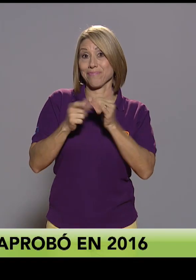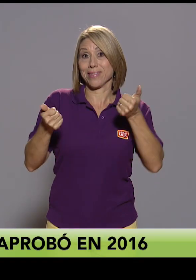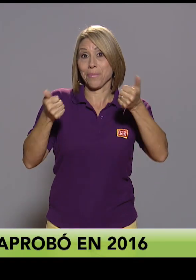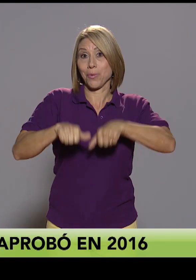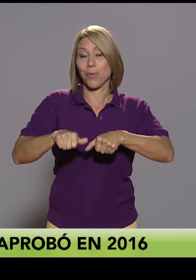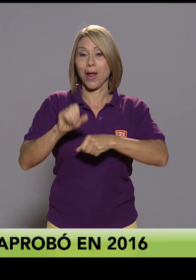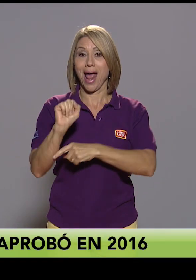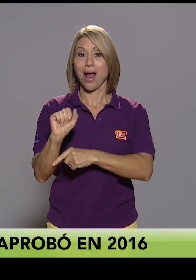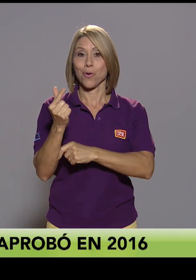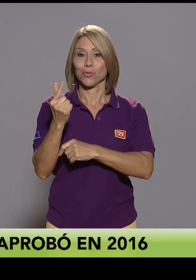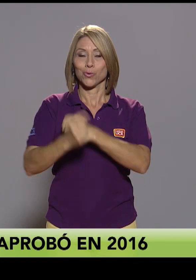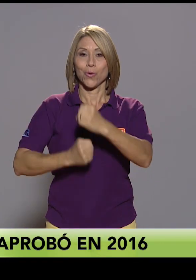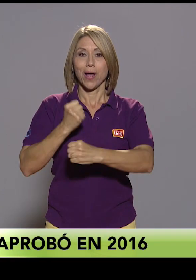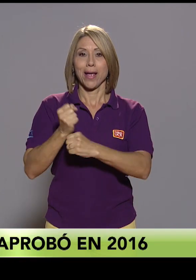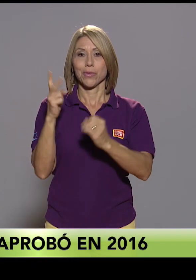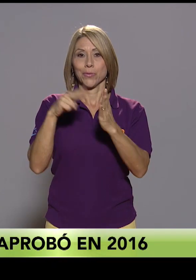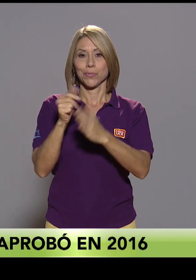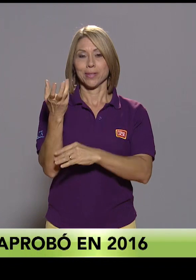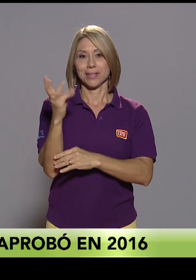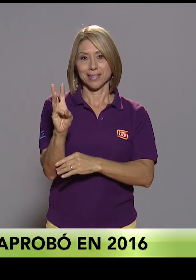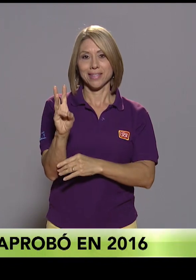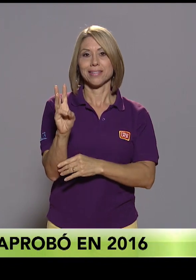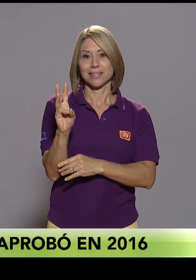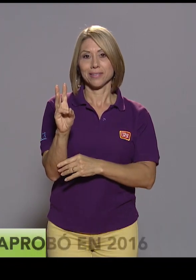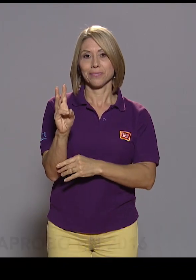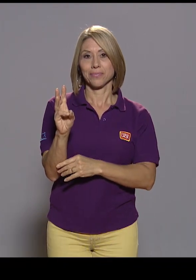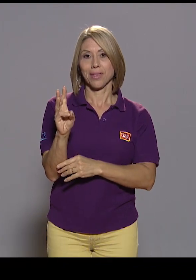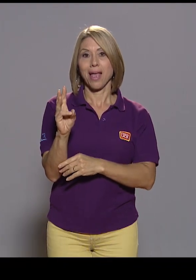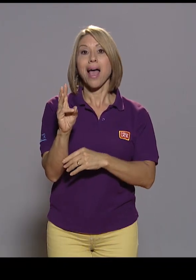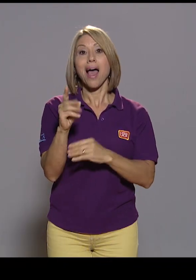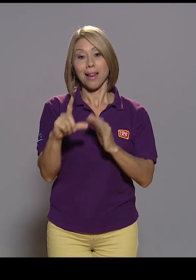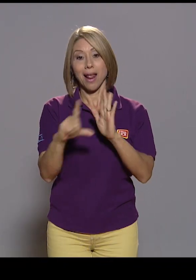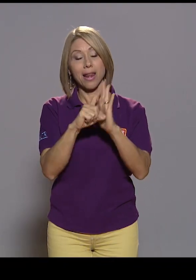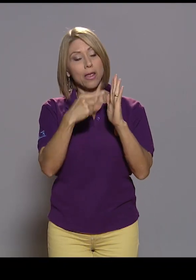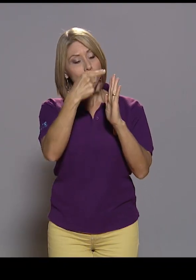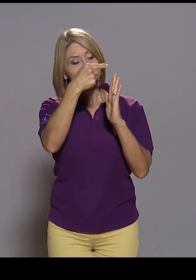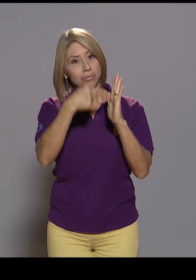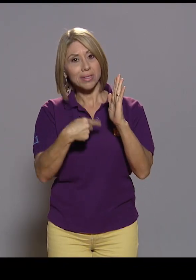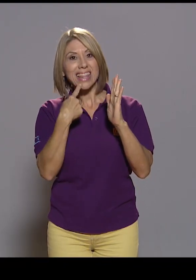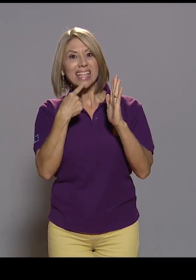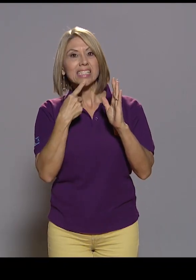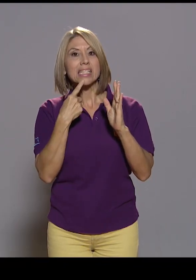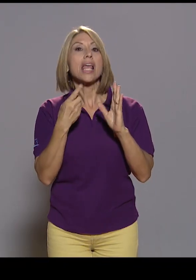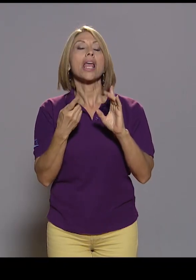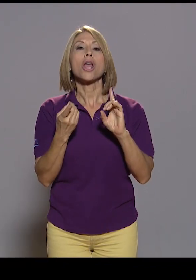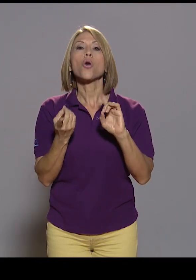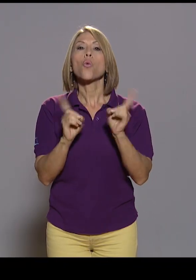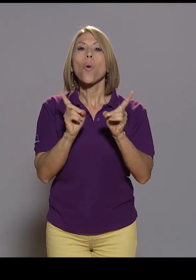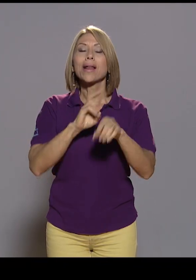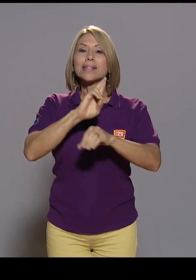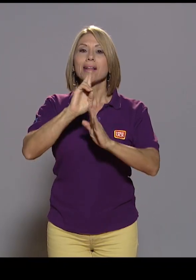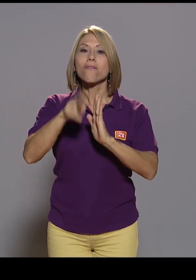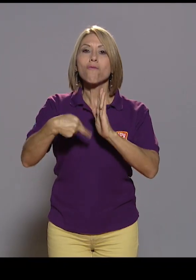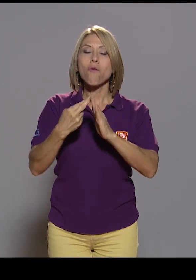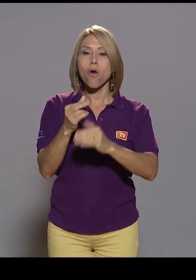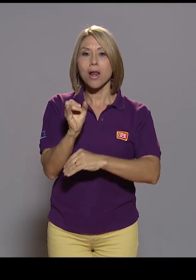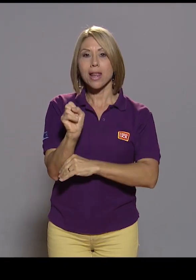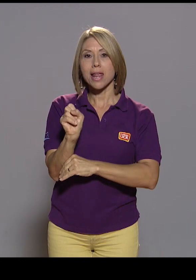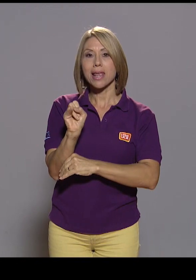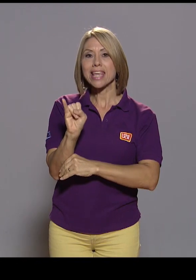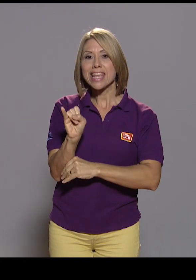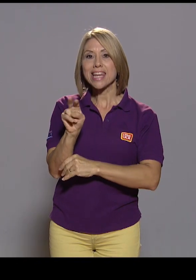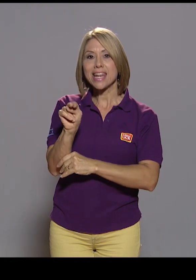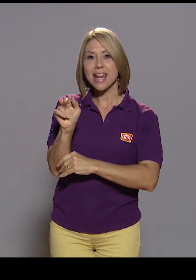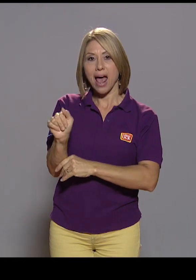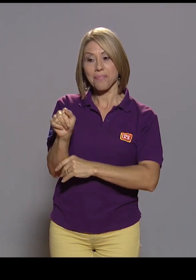agosto de 2016 y indica en esta legislación el papel del INAH como la